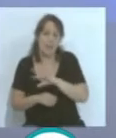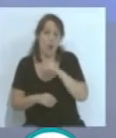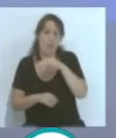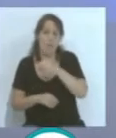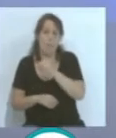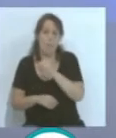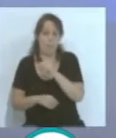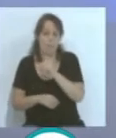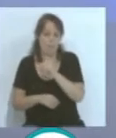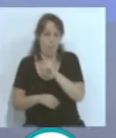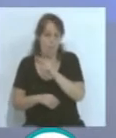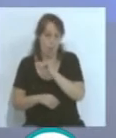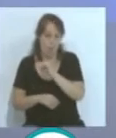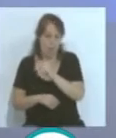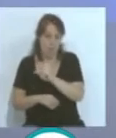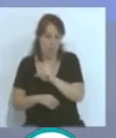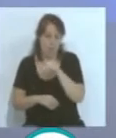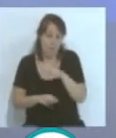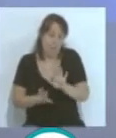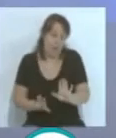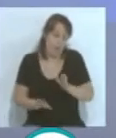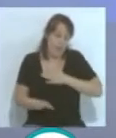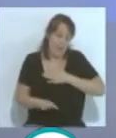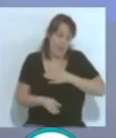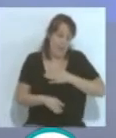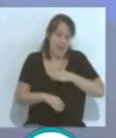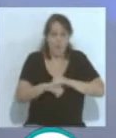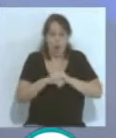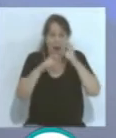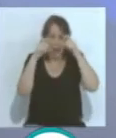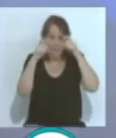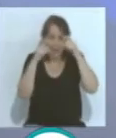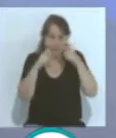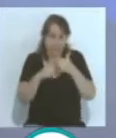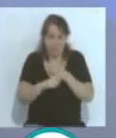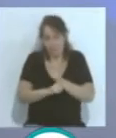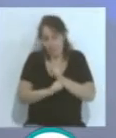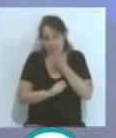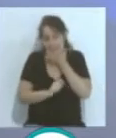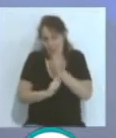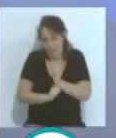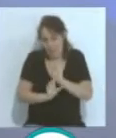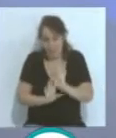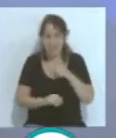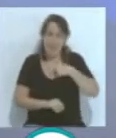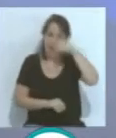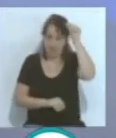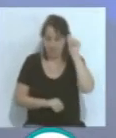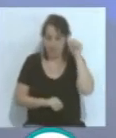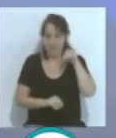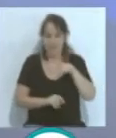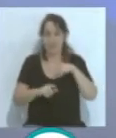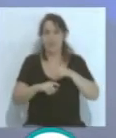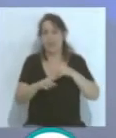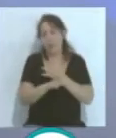el gafa, como lo primero que le digo a Álvaro, tiene a su jugador estrella,